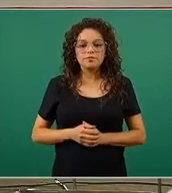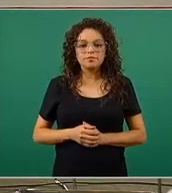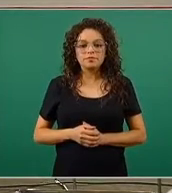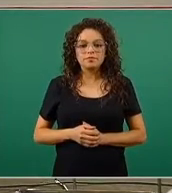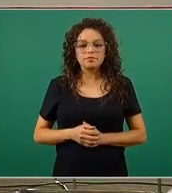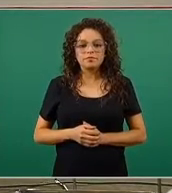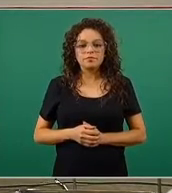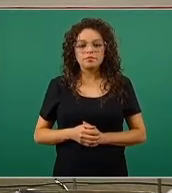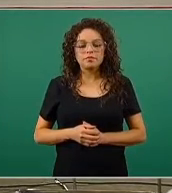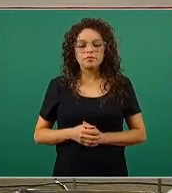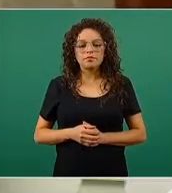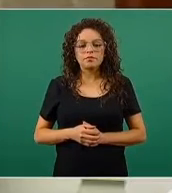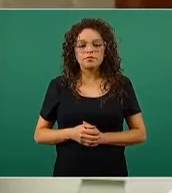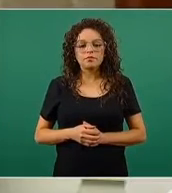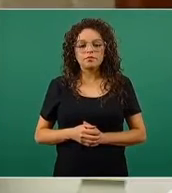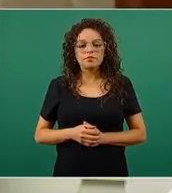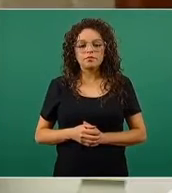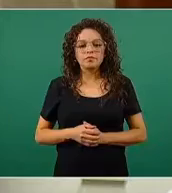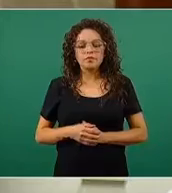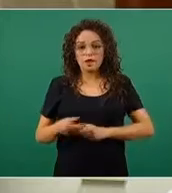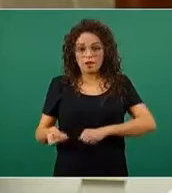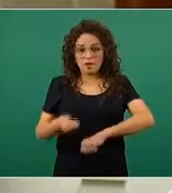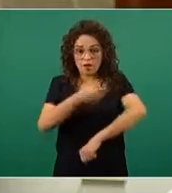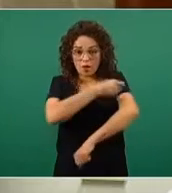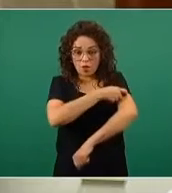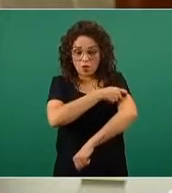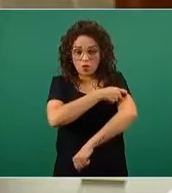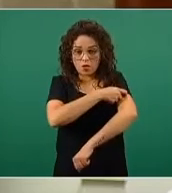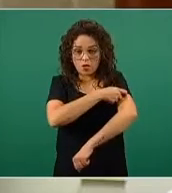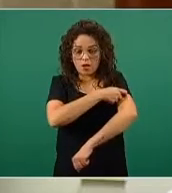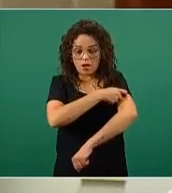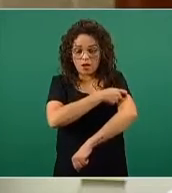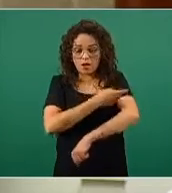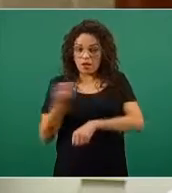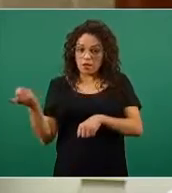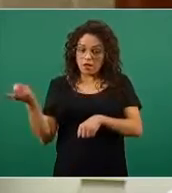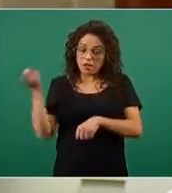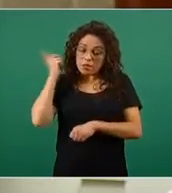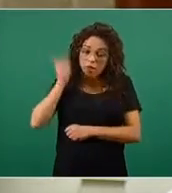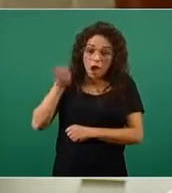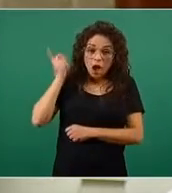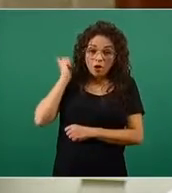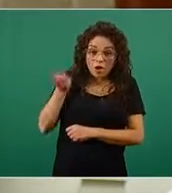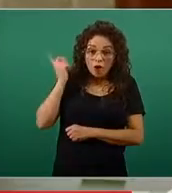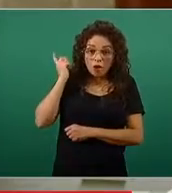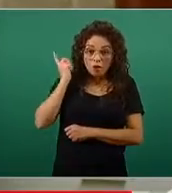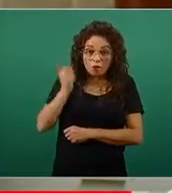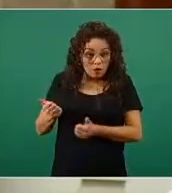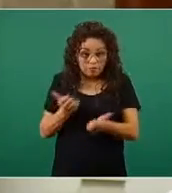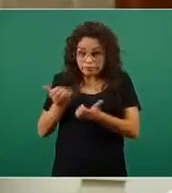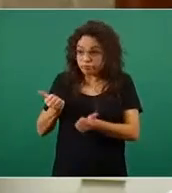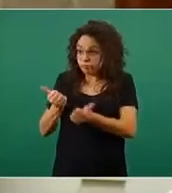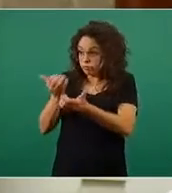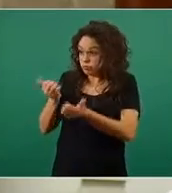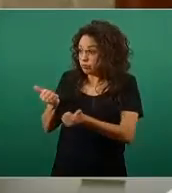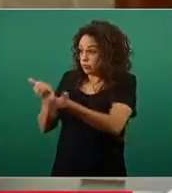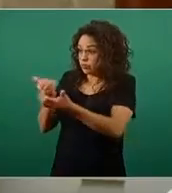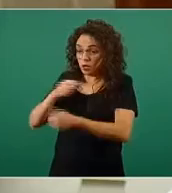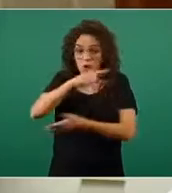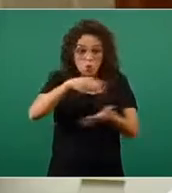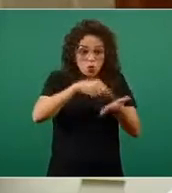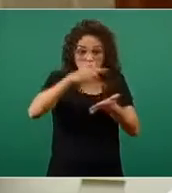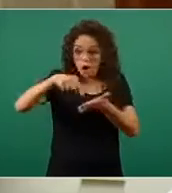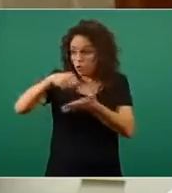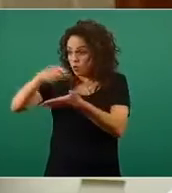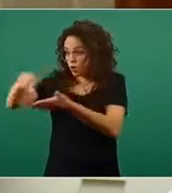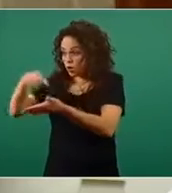las vacunas son surtidas día con día para llevarlas al punto de vacunación o se encuentran todas ya ubicadas en